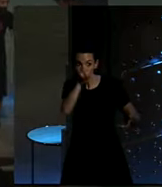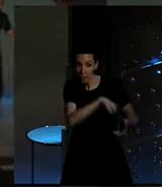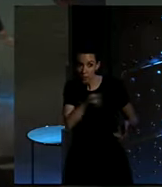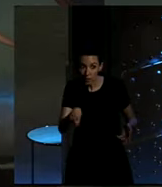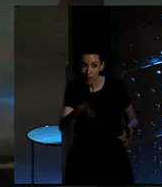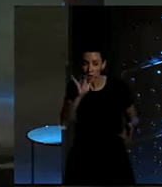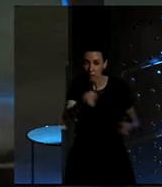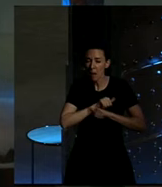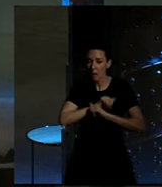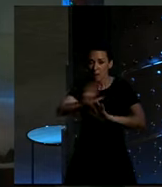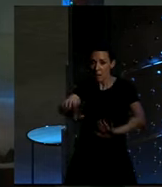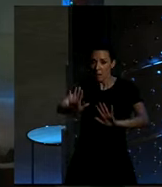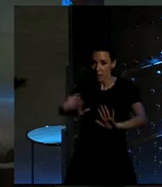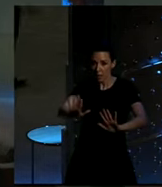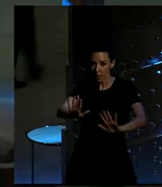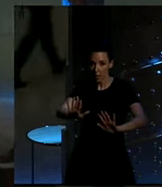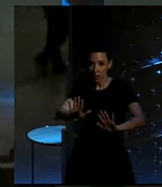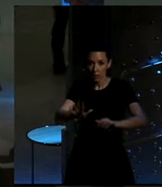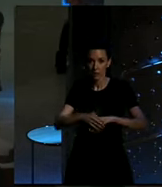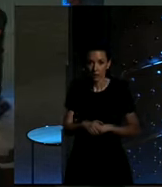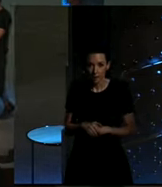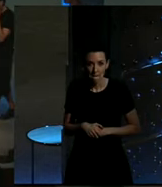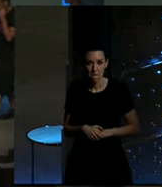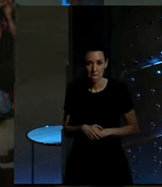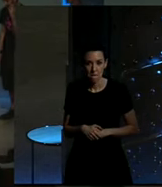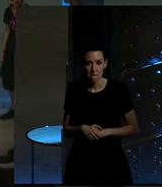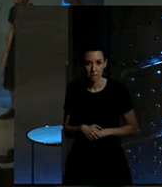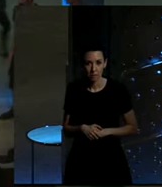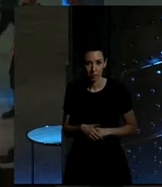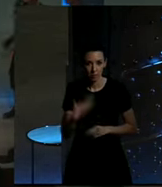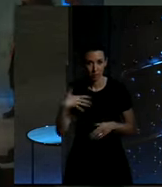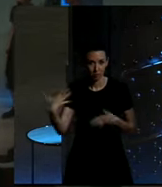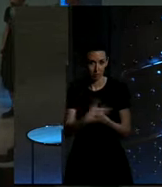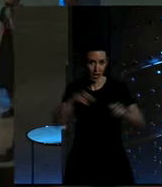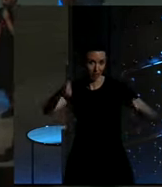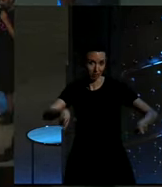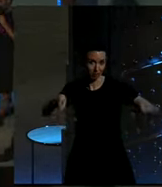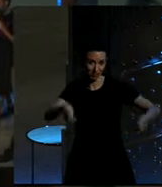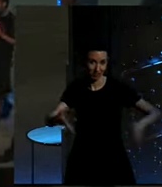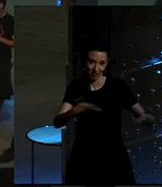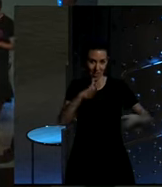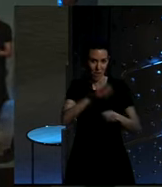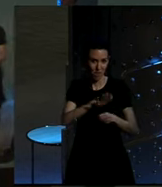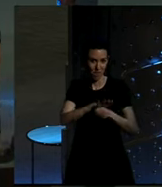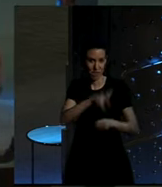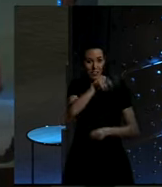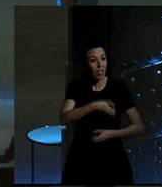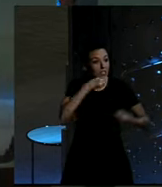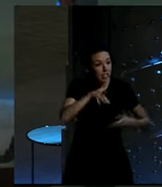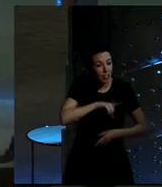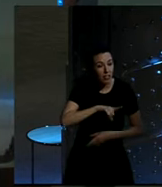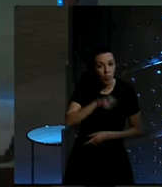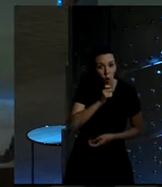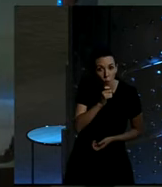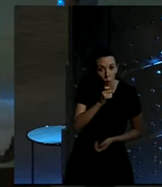porque... Espera, espera, espera. Va a ser bastante más cómodo. Sigue un poquito. Para que pueda descansar nuestro martiano. ¿Qué tal? ¿Cómo te has sentido?